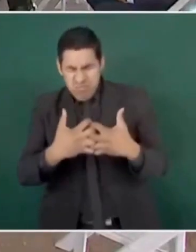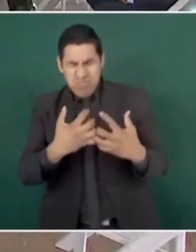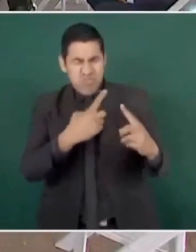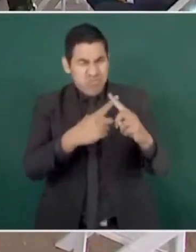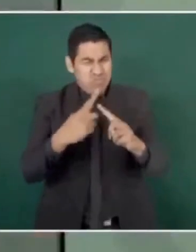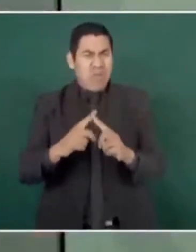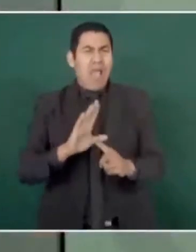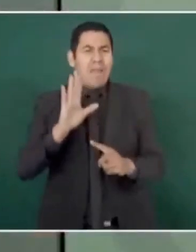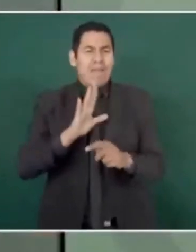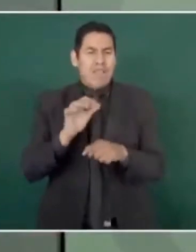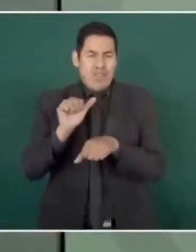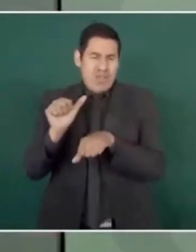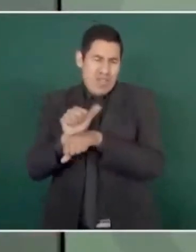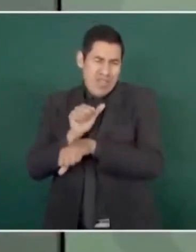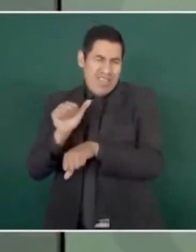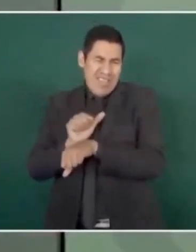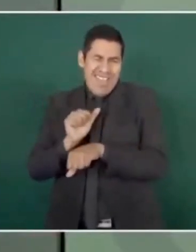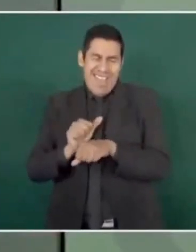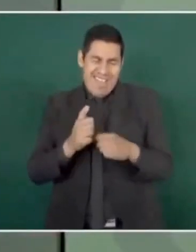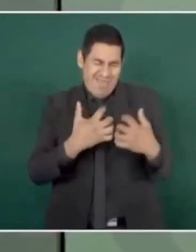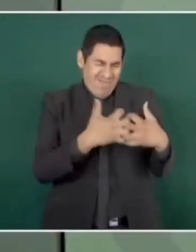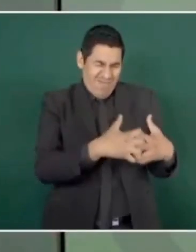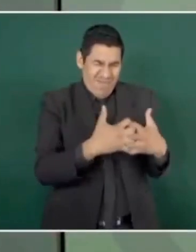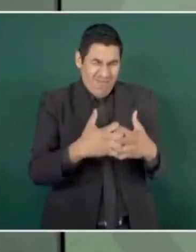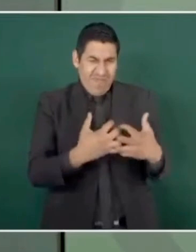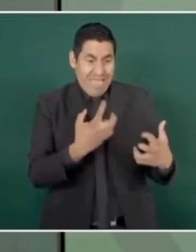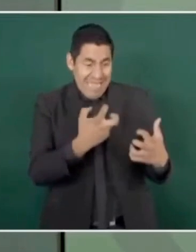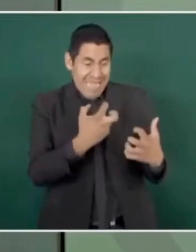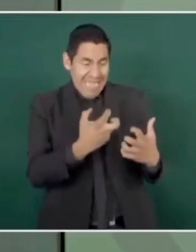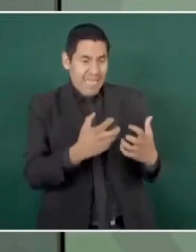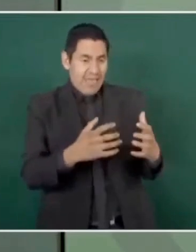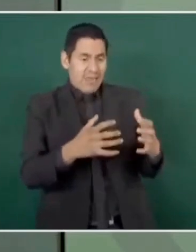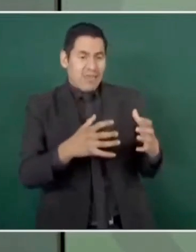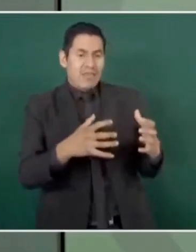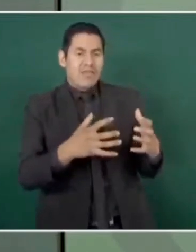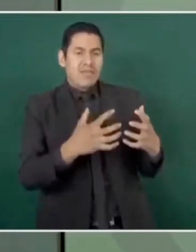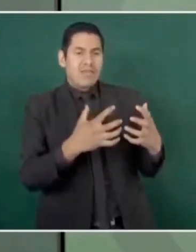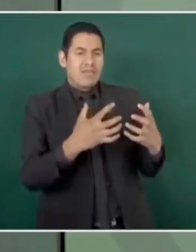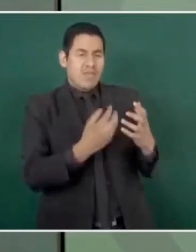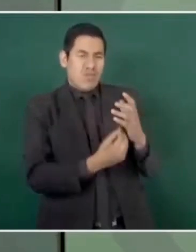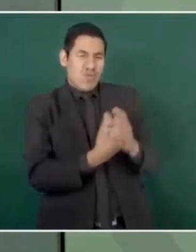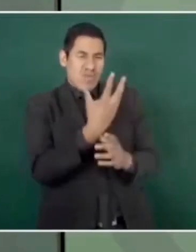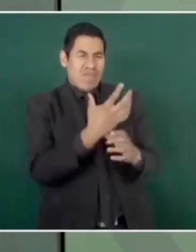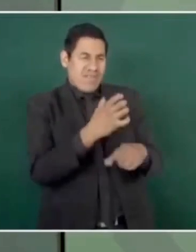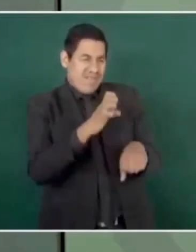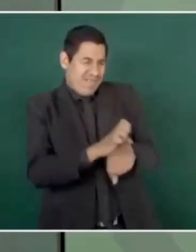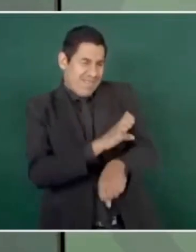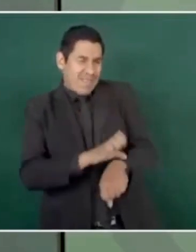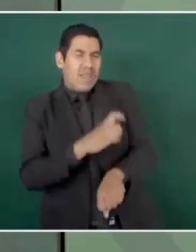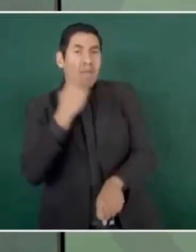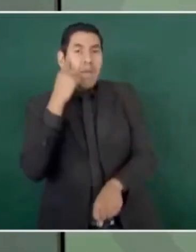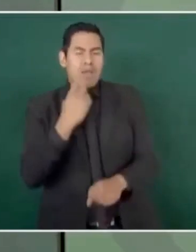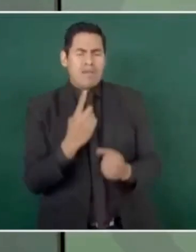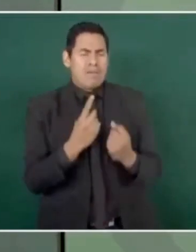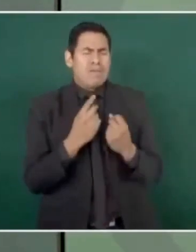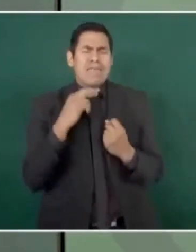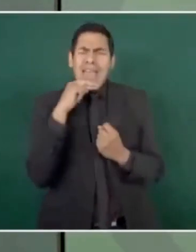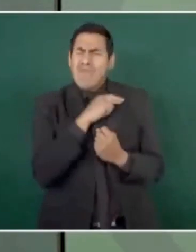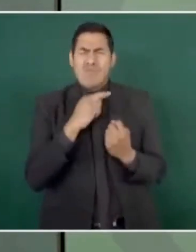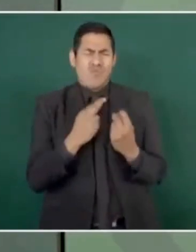de coche. Esas plantas tienen la ventaja de que inmediatamente se ponen a funcionar.